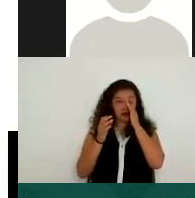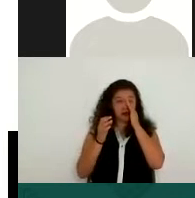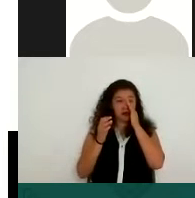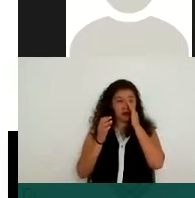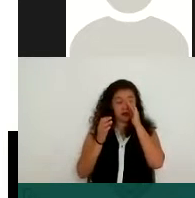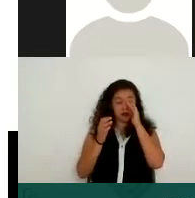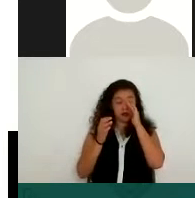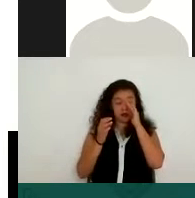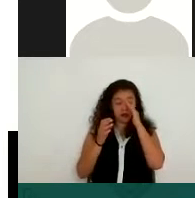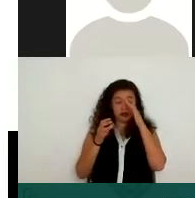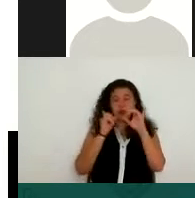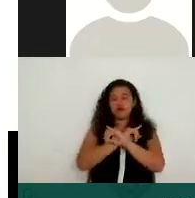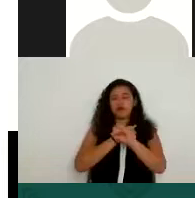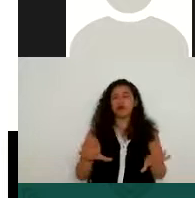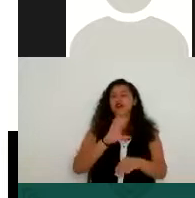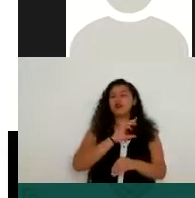necesariamente